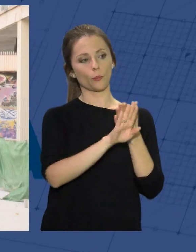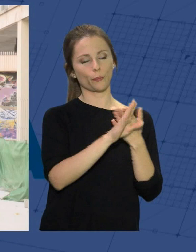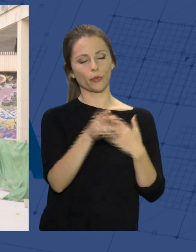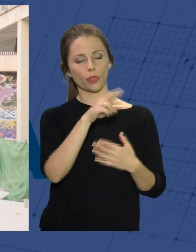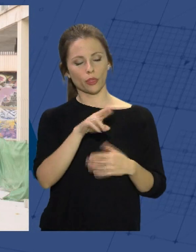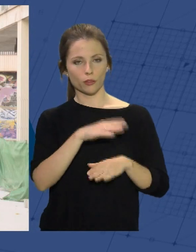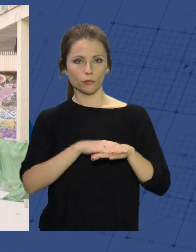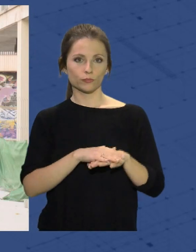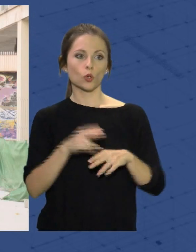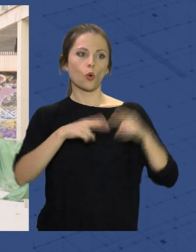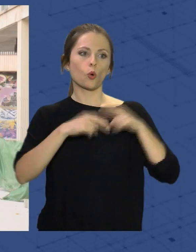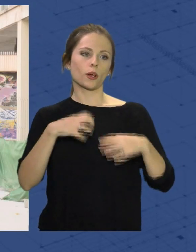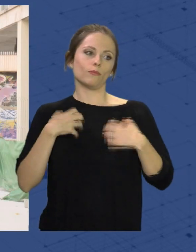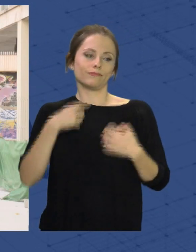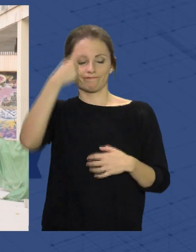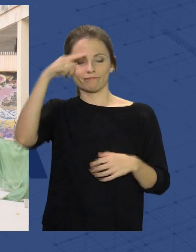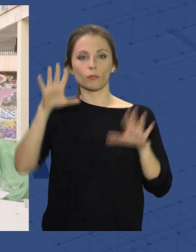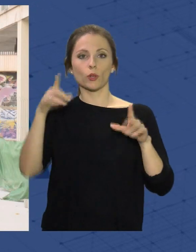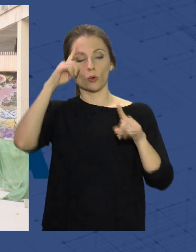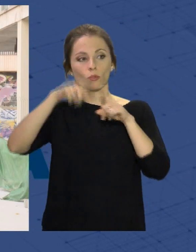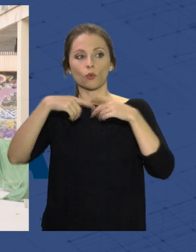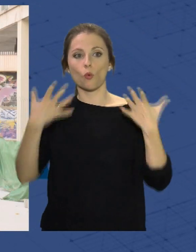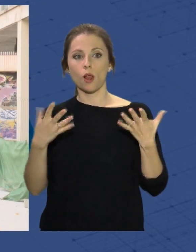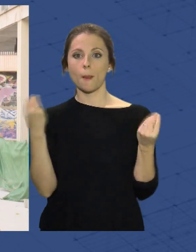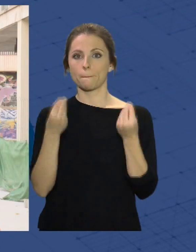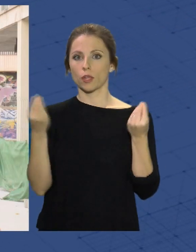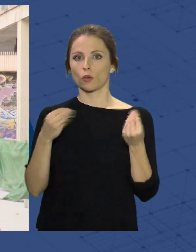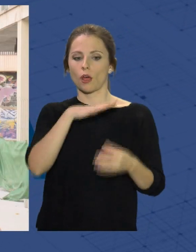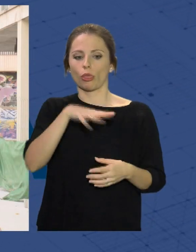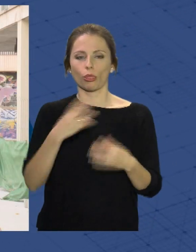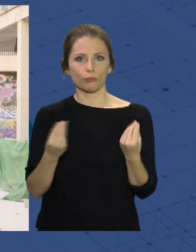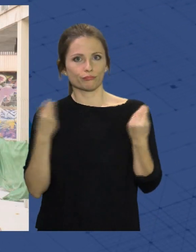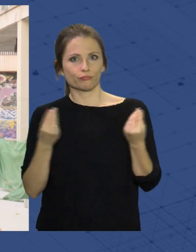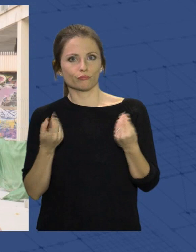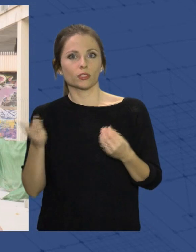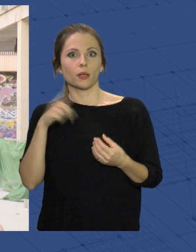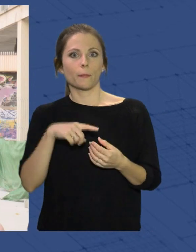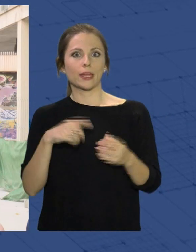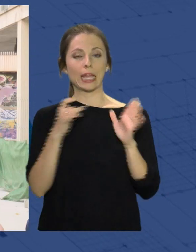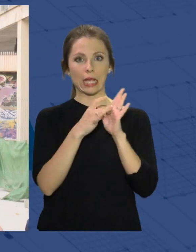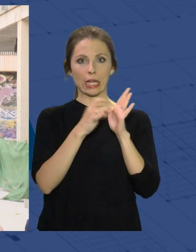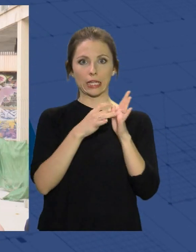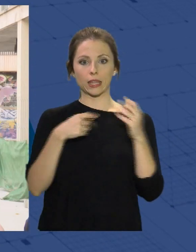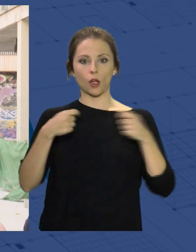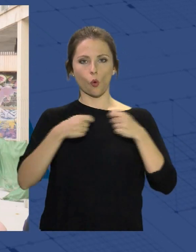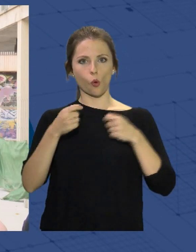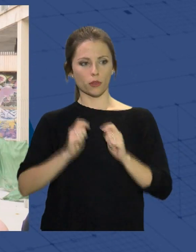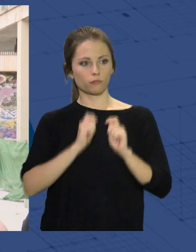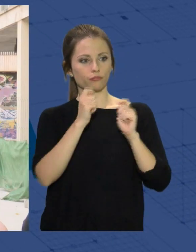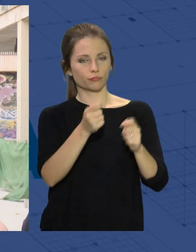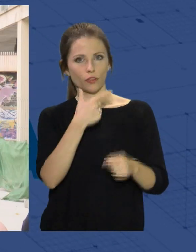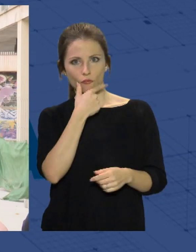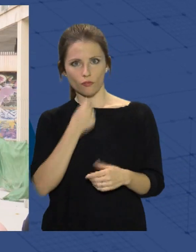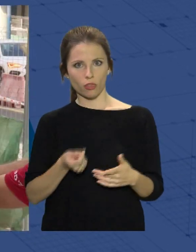molestas, pero el objetivo es mejorar el barrio, dar mejor calidad a los comerciantes. Es una obra consensuada con